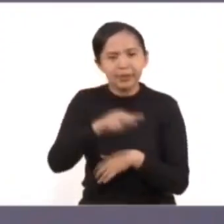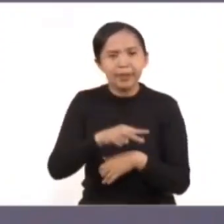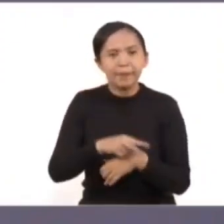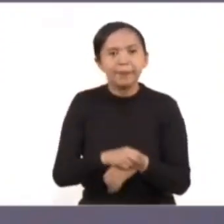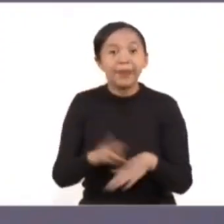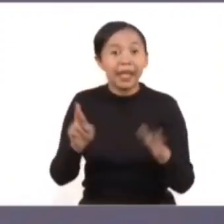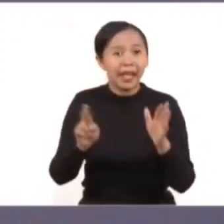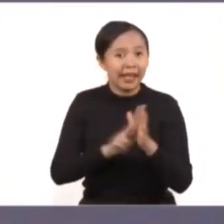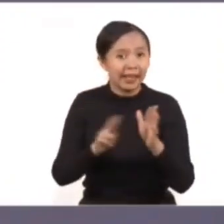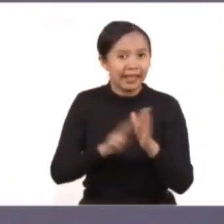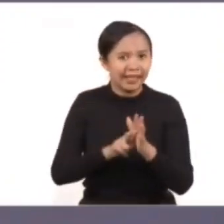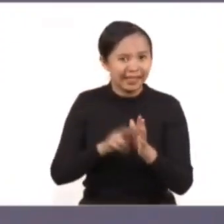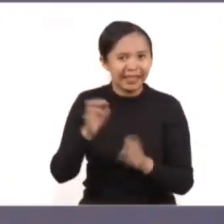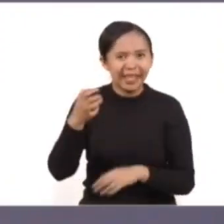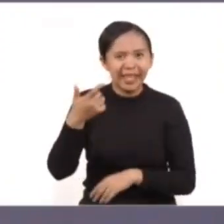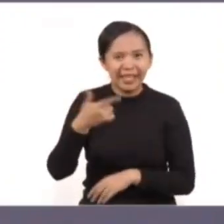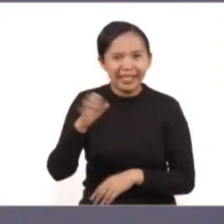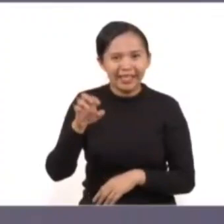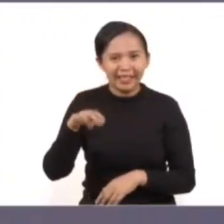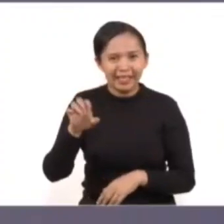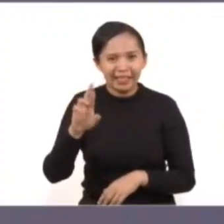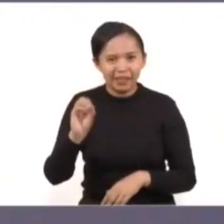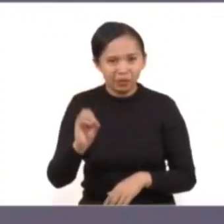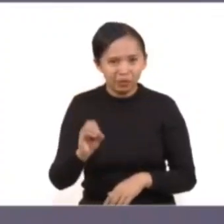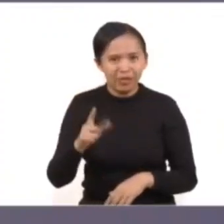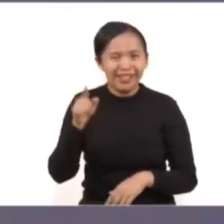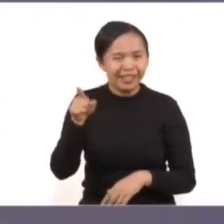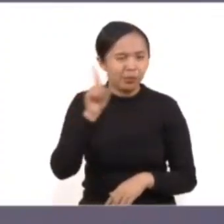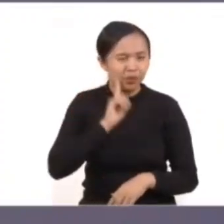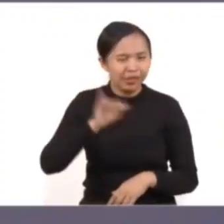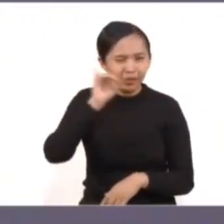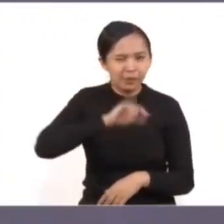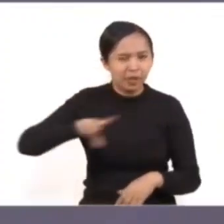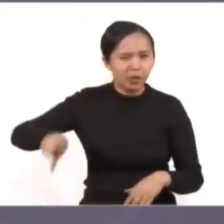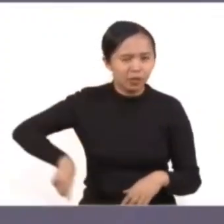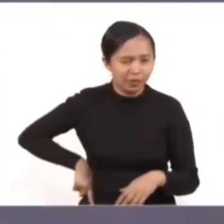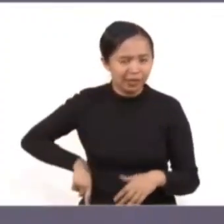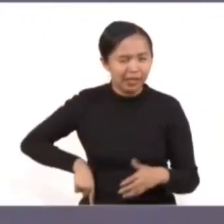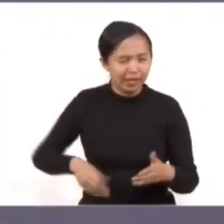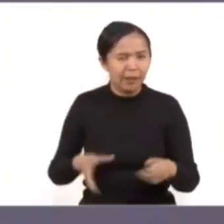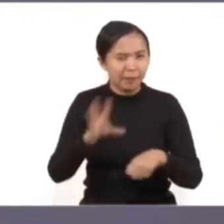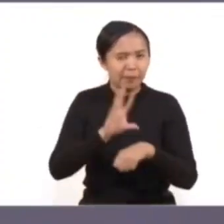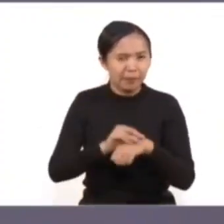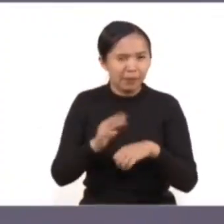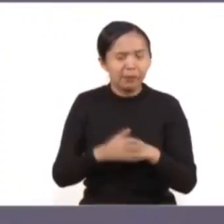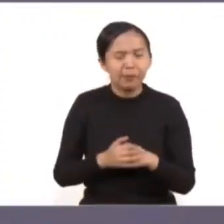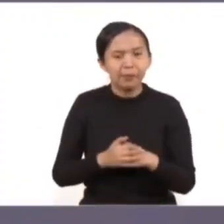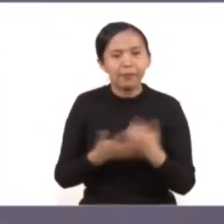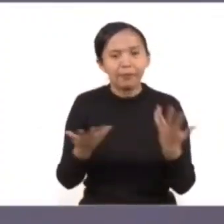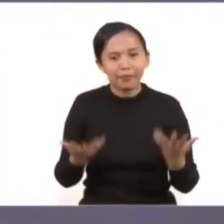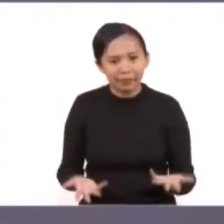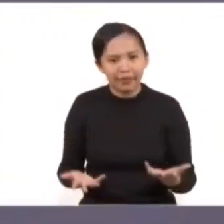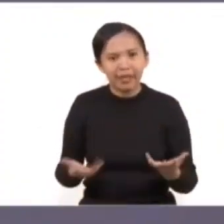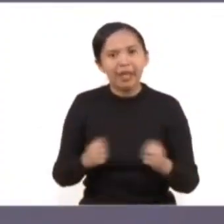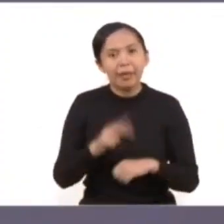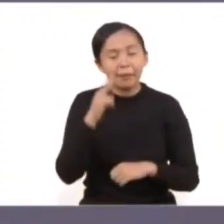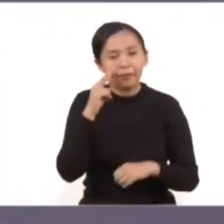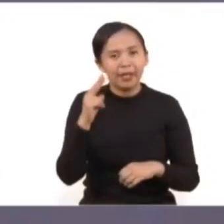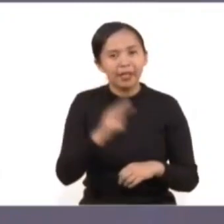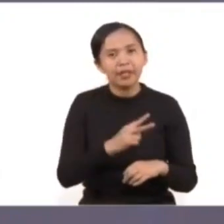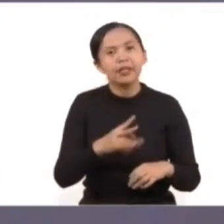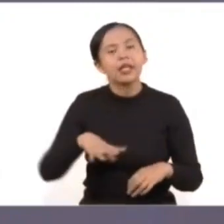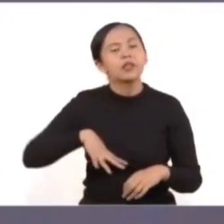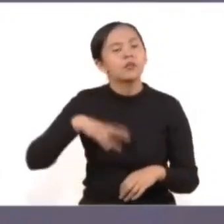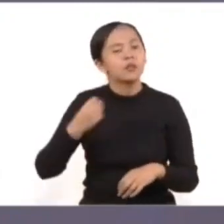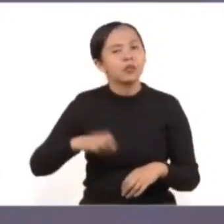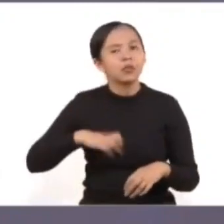alerta de género que la jefa de gobierno decretó nos ha permitido ubicar la lucha por la erradicación de